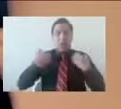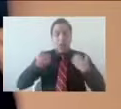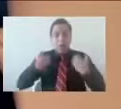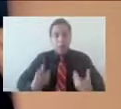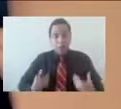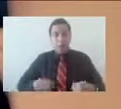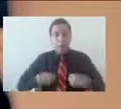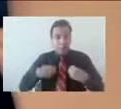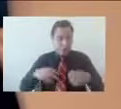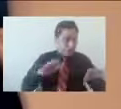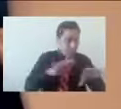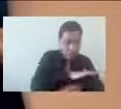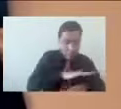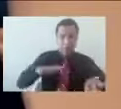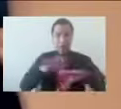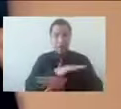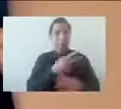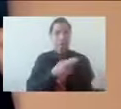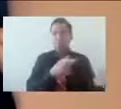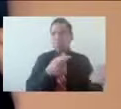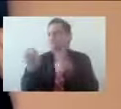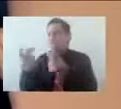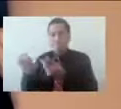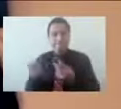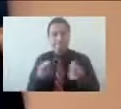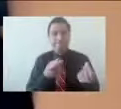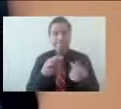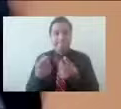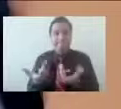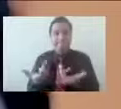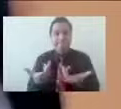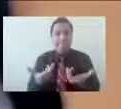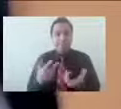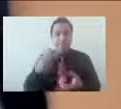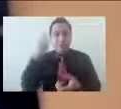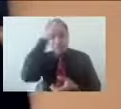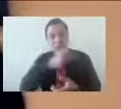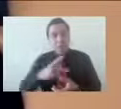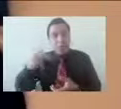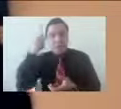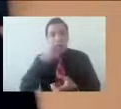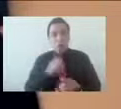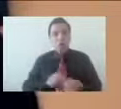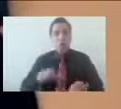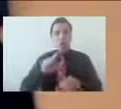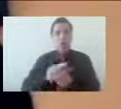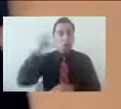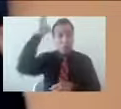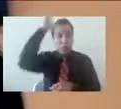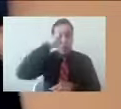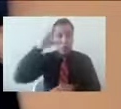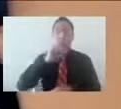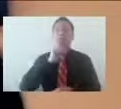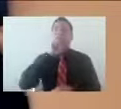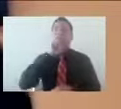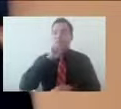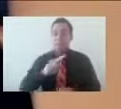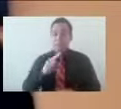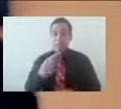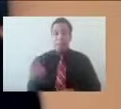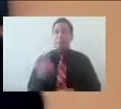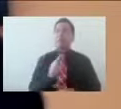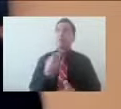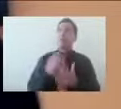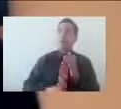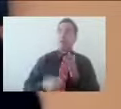somos personas y somos seres conformados biopsicosocialmente y espiritualmente. Esto es algo muy importante